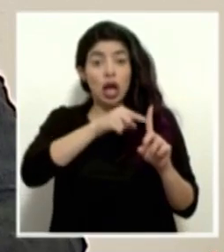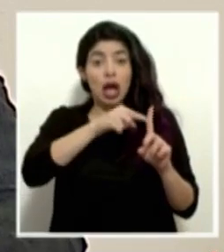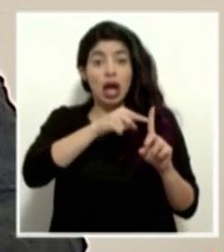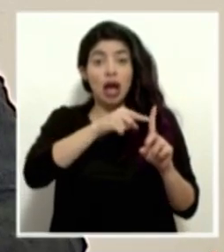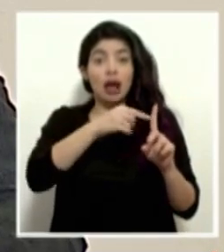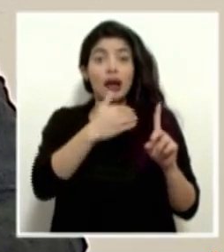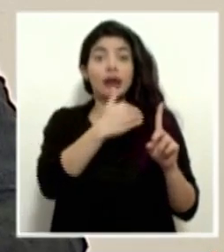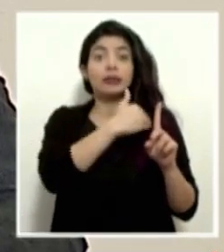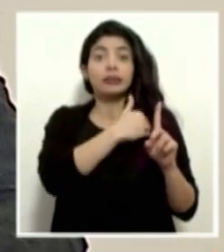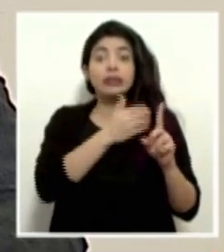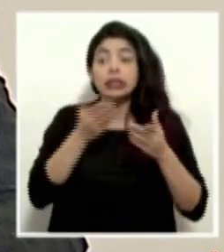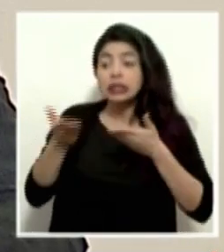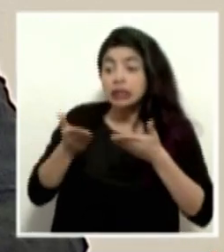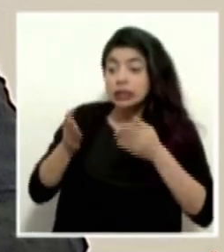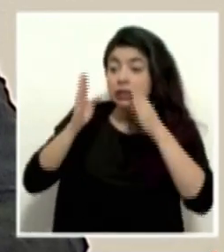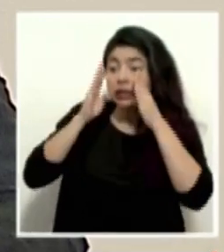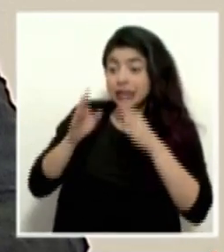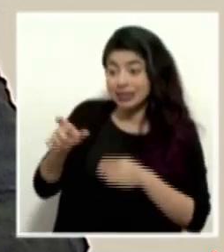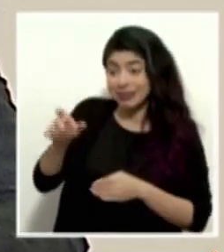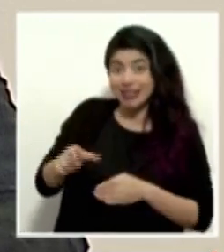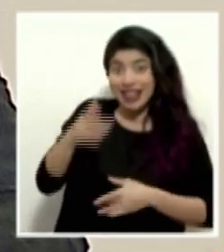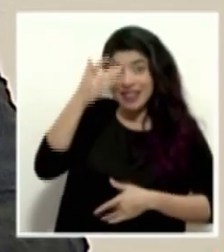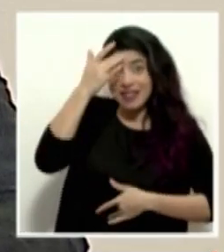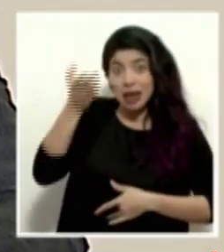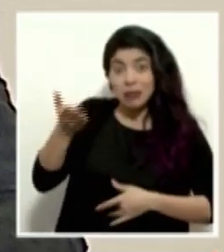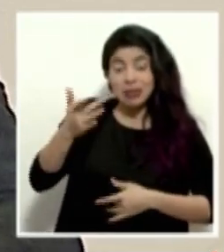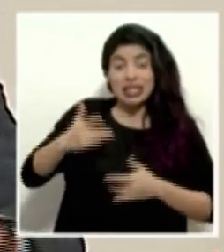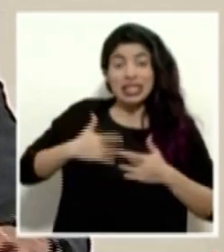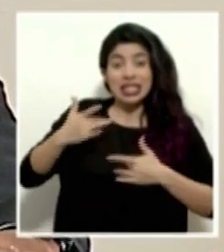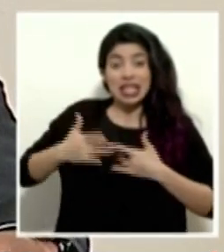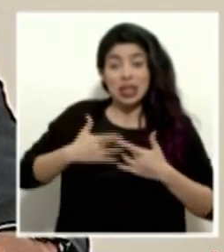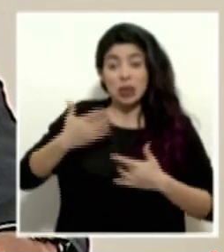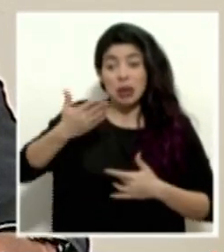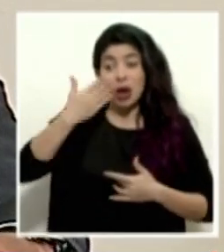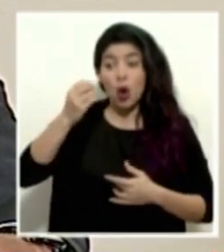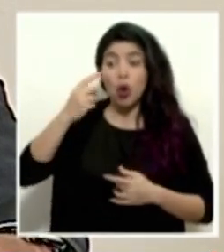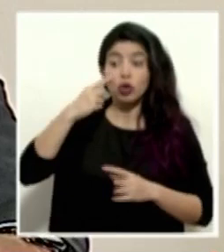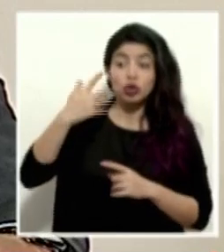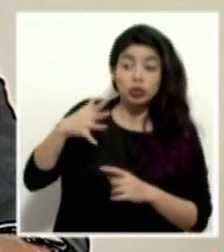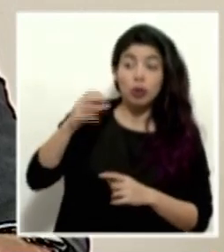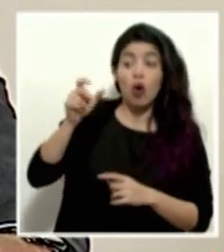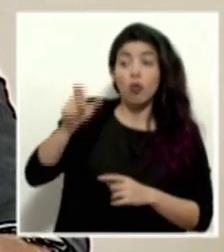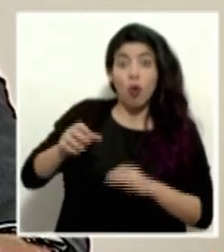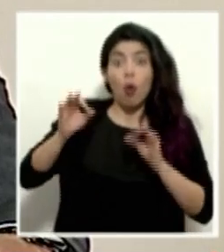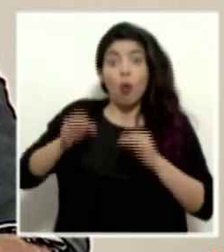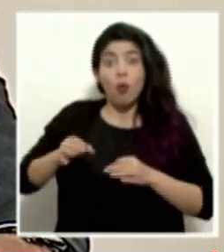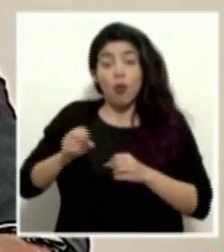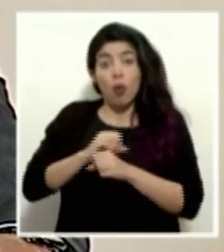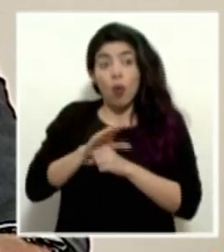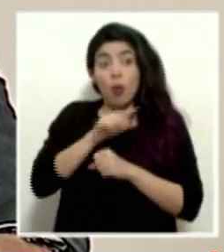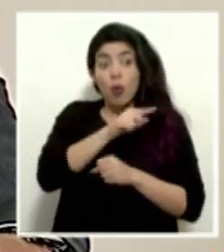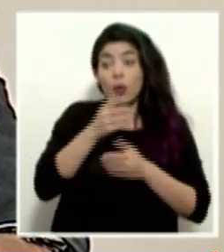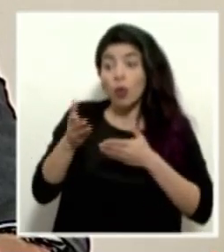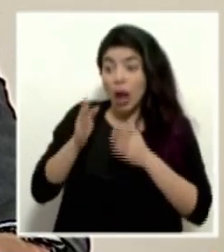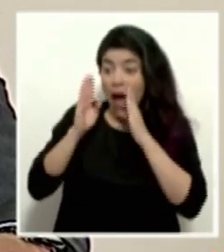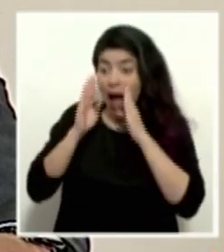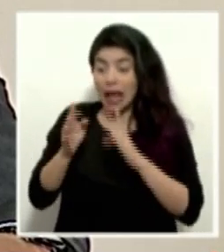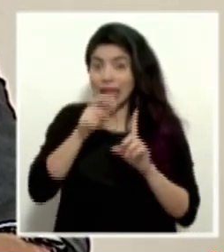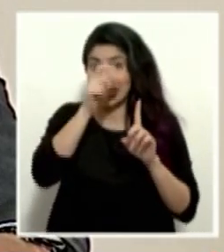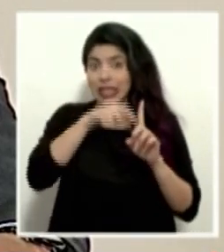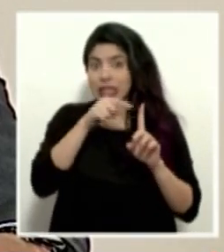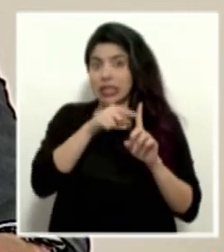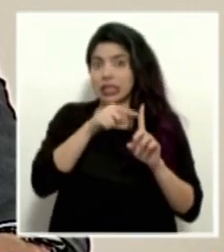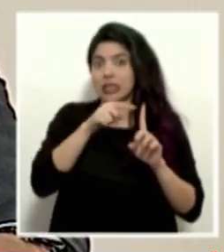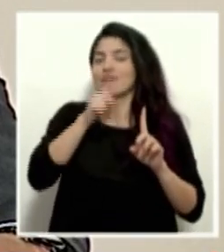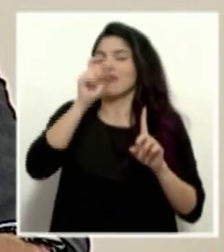personas enfermas con síntomas respiratorios o ya confirmados o sospechosos por COVID, lo ideal es que